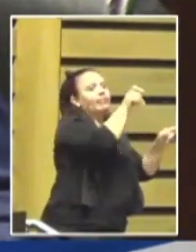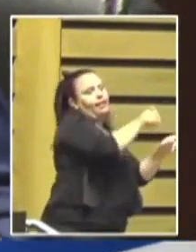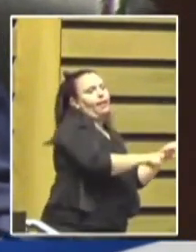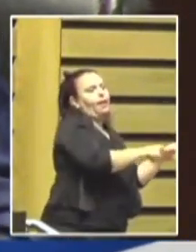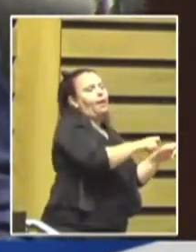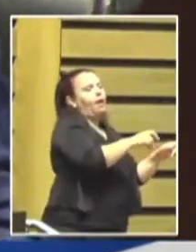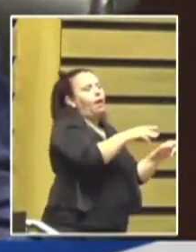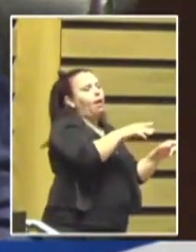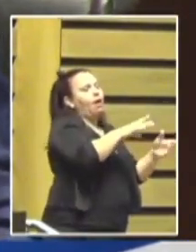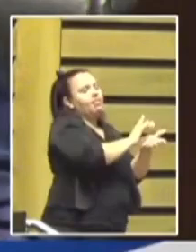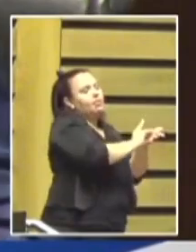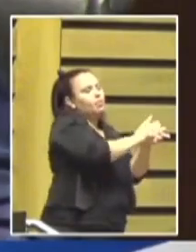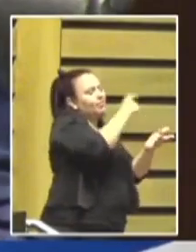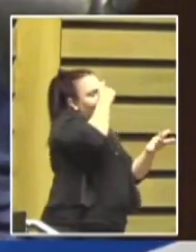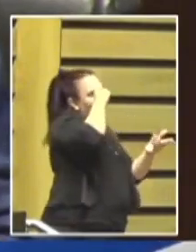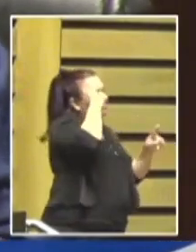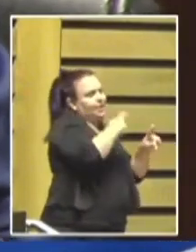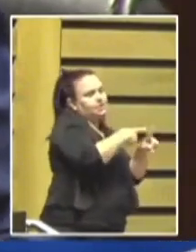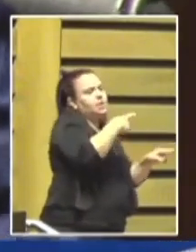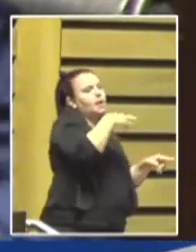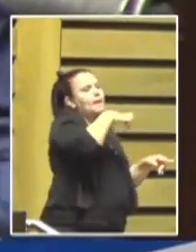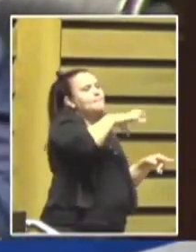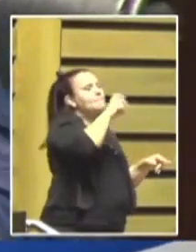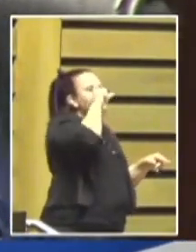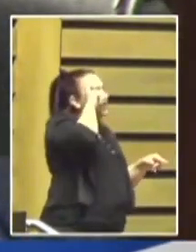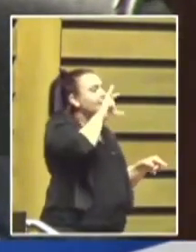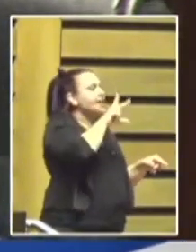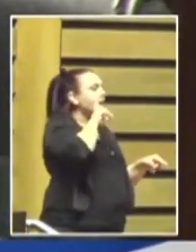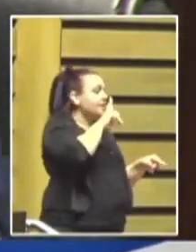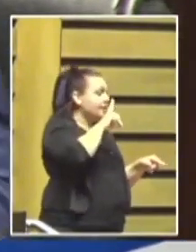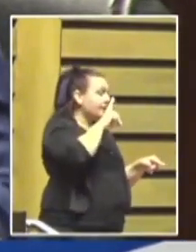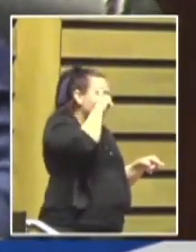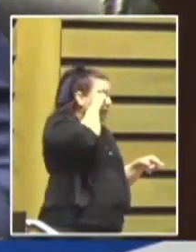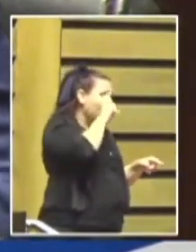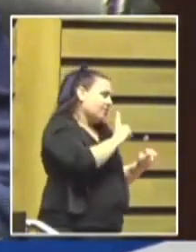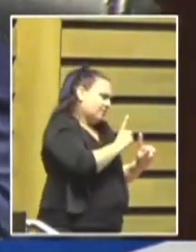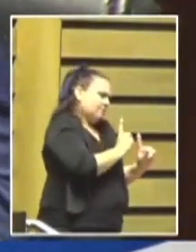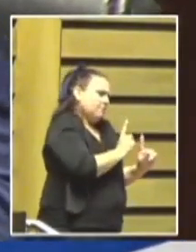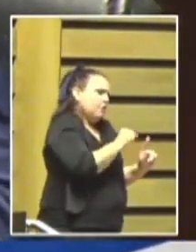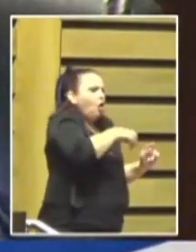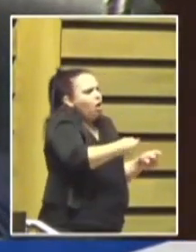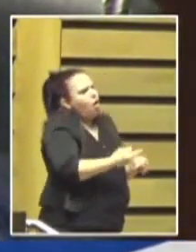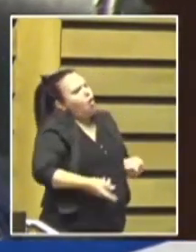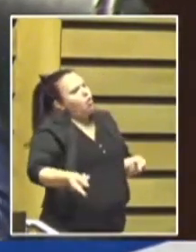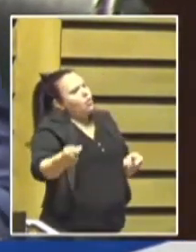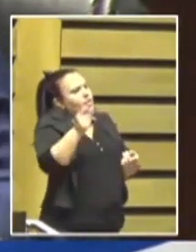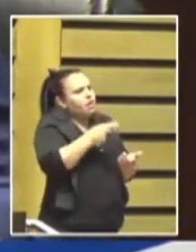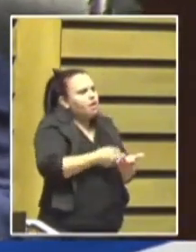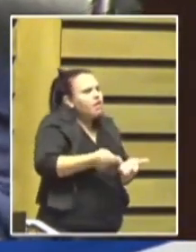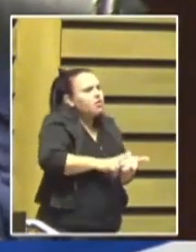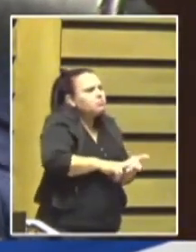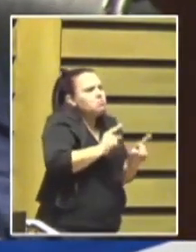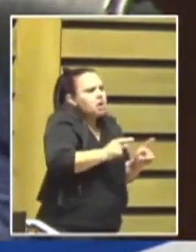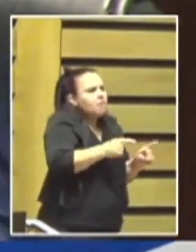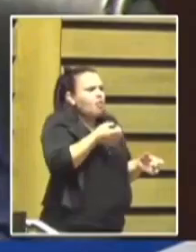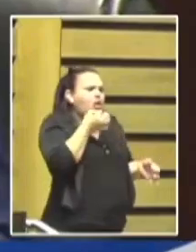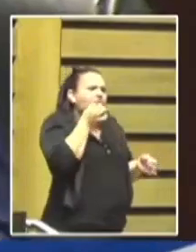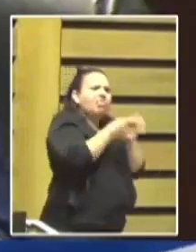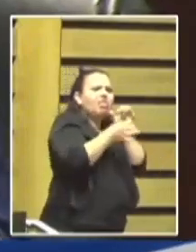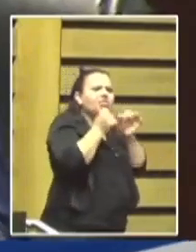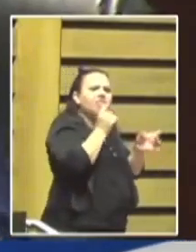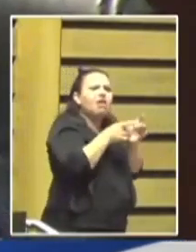Sur, Julia Perié, vuelve a reiterar esta conducta, la verdad que es tremendo, no solo son comentarios